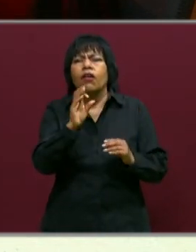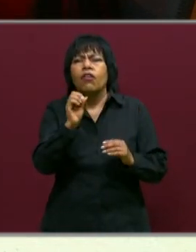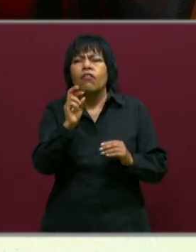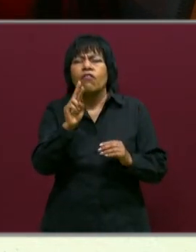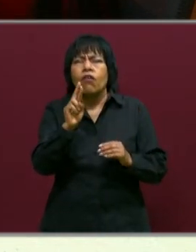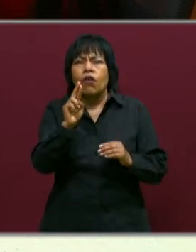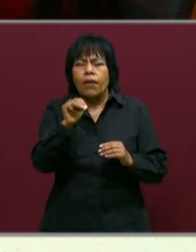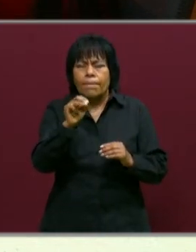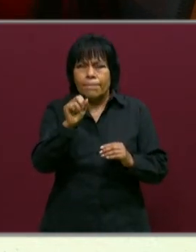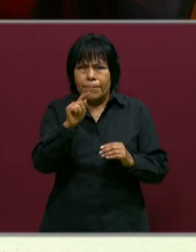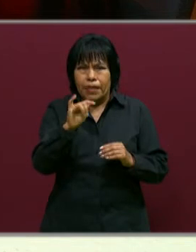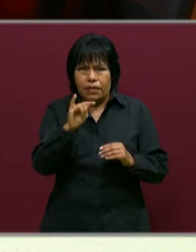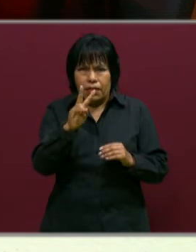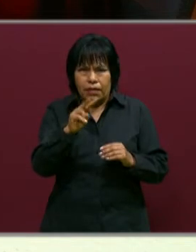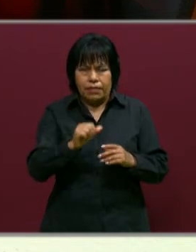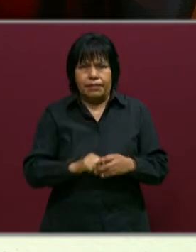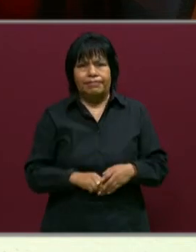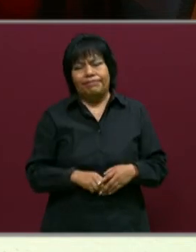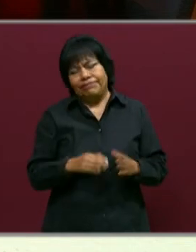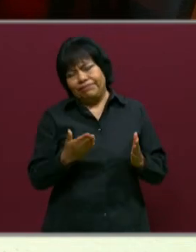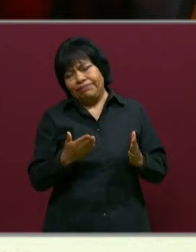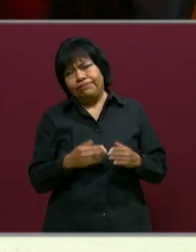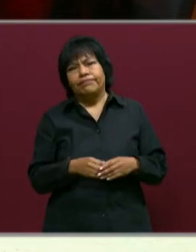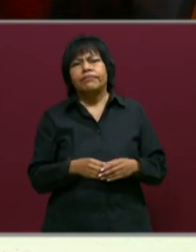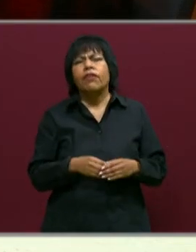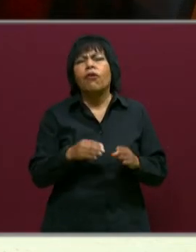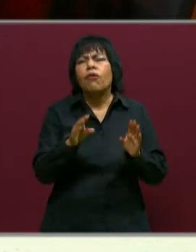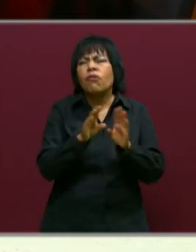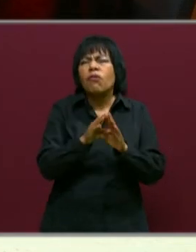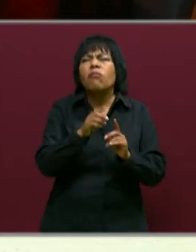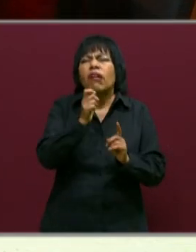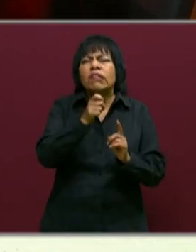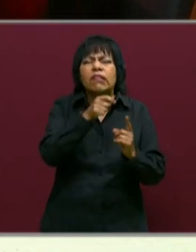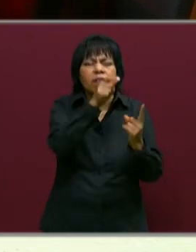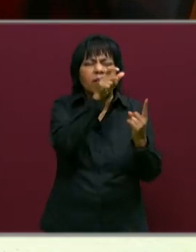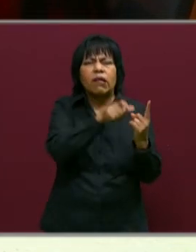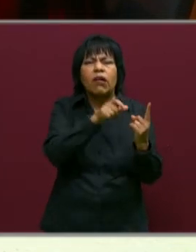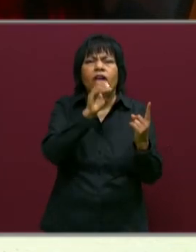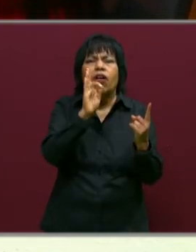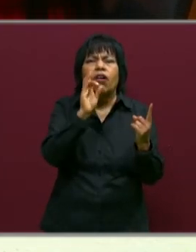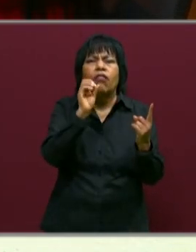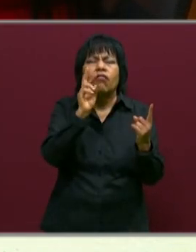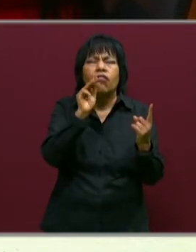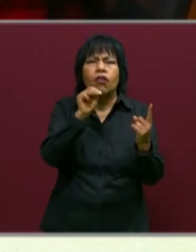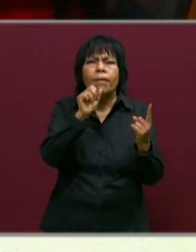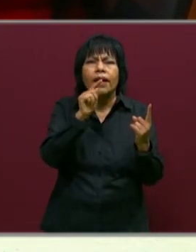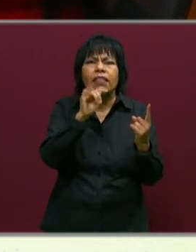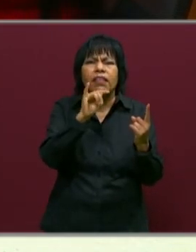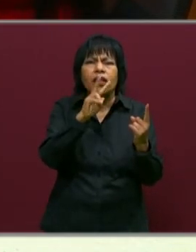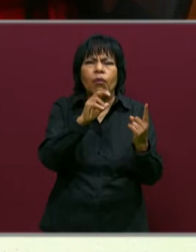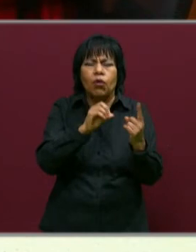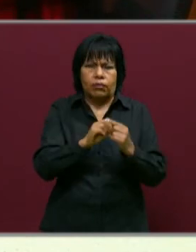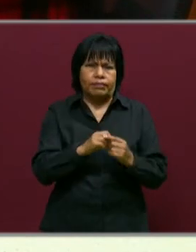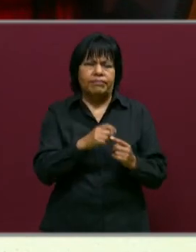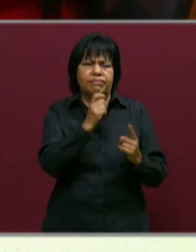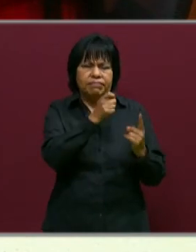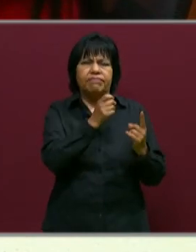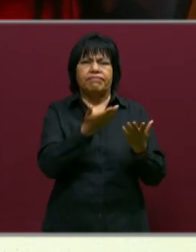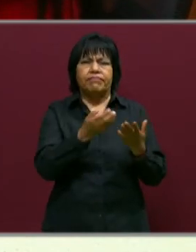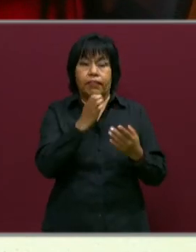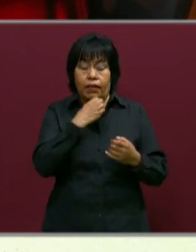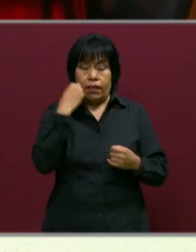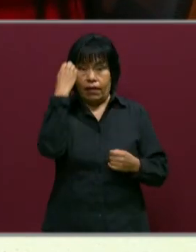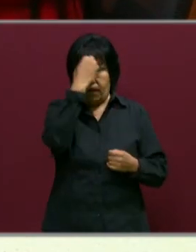de que la evaluación tiene finalmente un sentido formativo, dona? La evaluación formativa